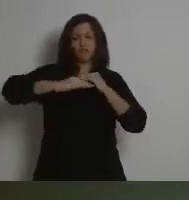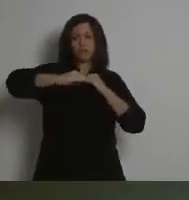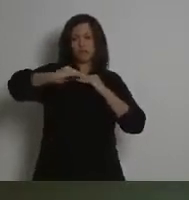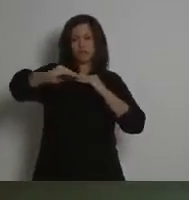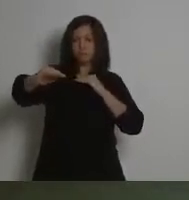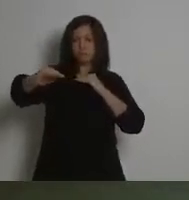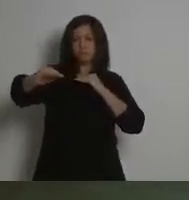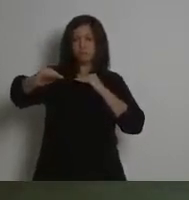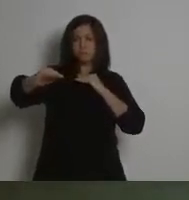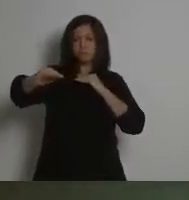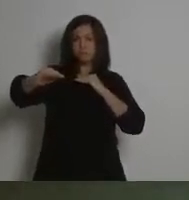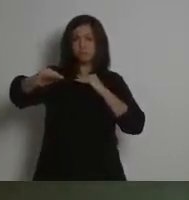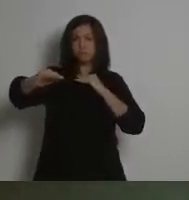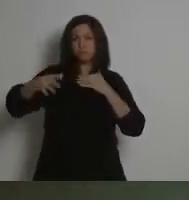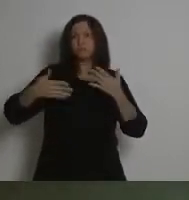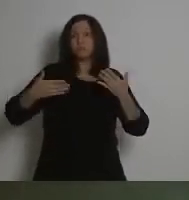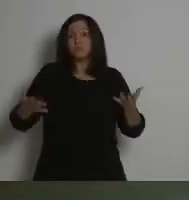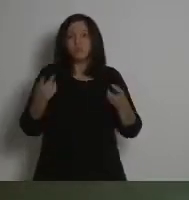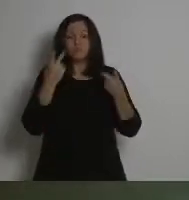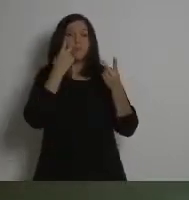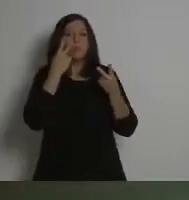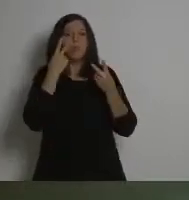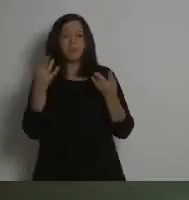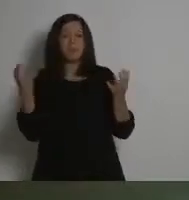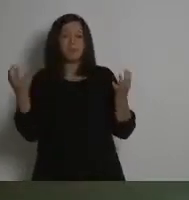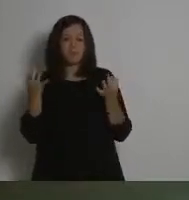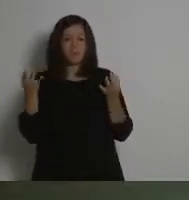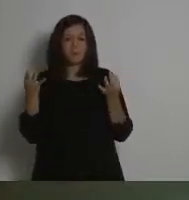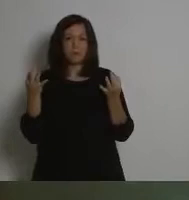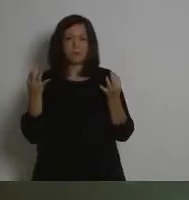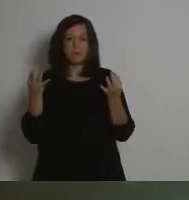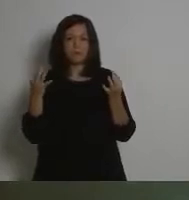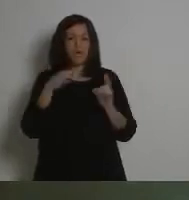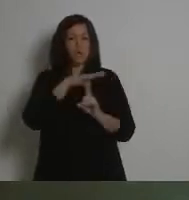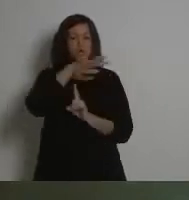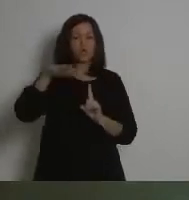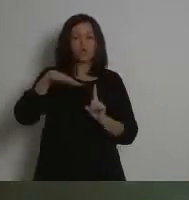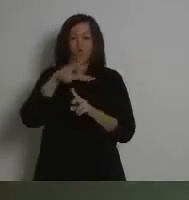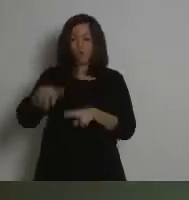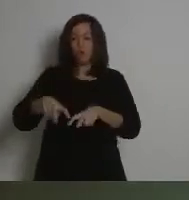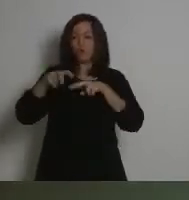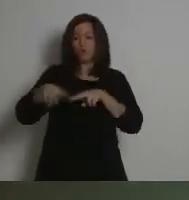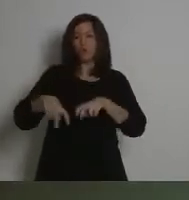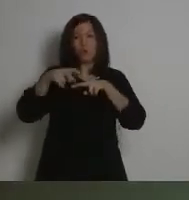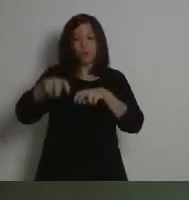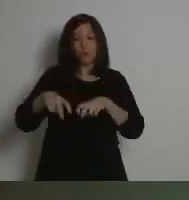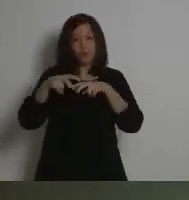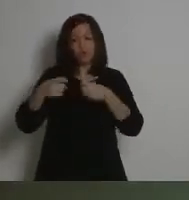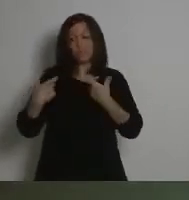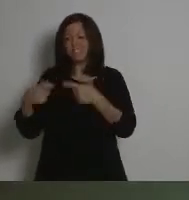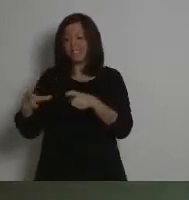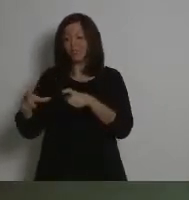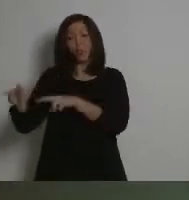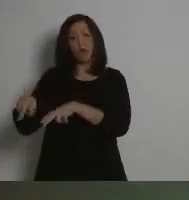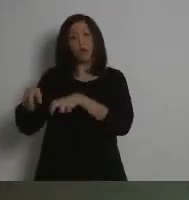Vemos como el sector agrario tiene un cierto recelo de cómo se está desarrollando este modelo de energías renovables.